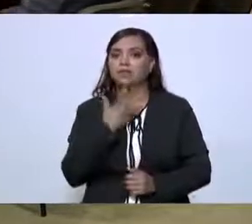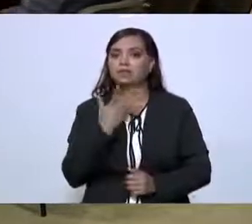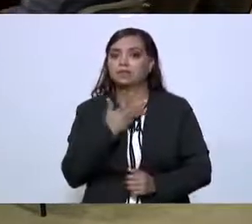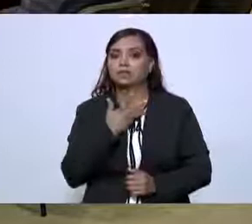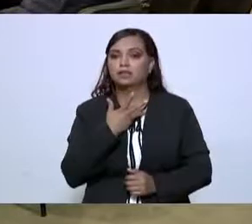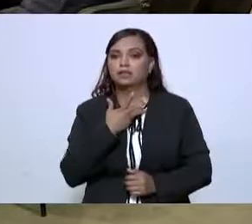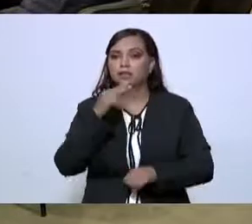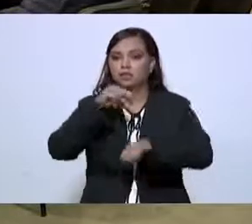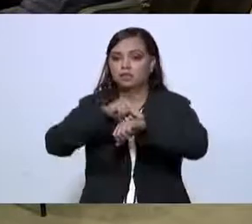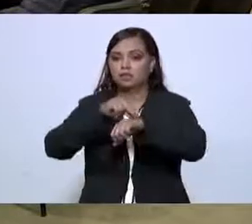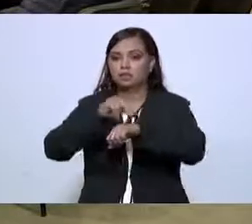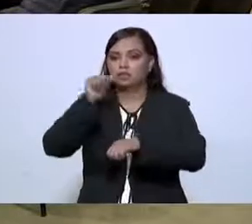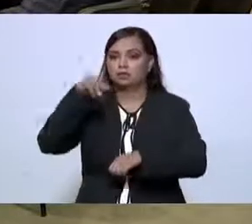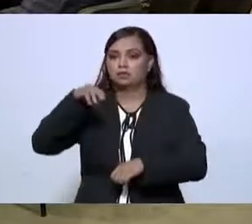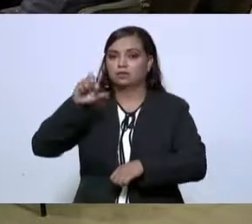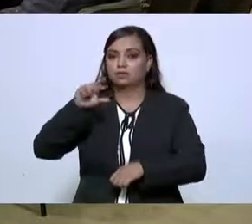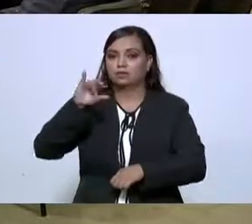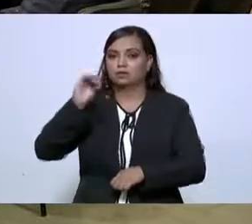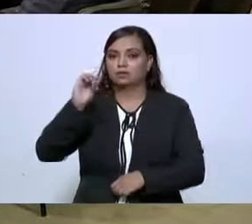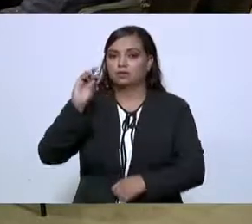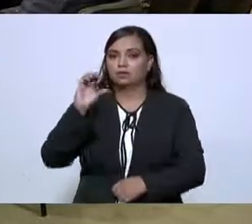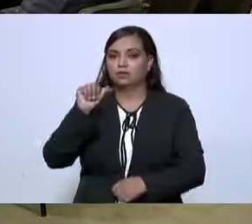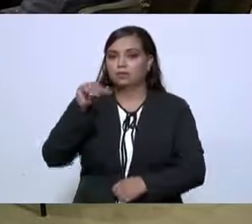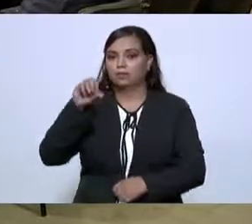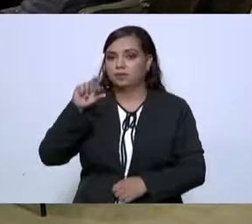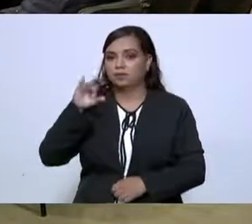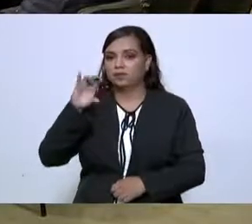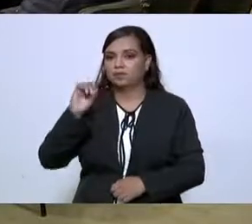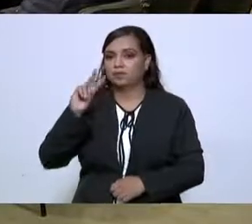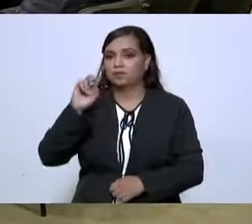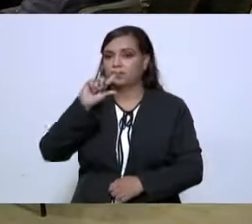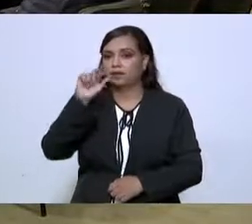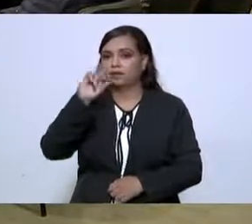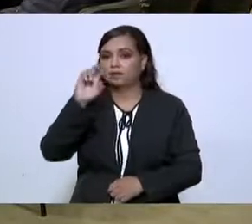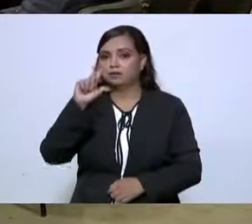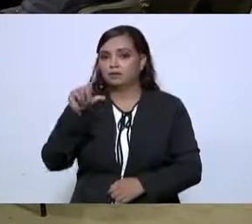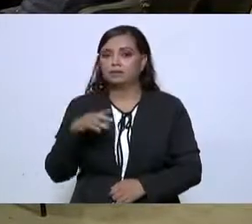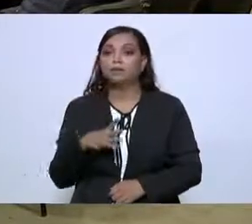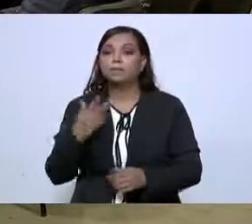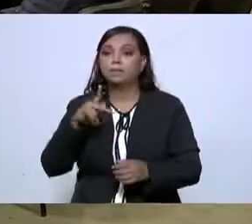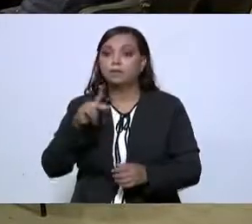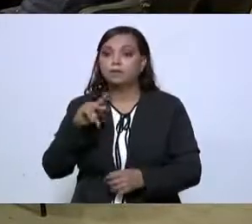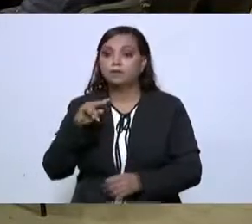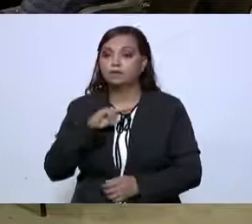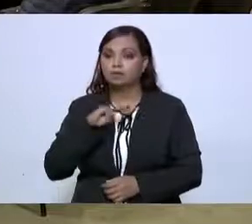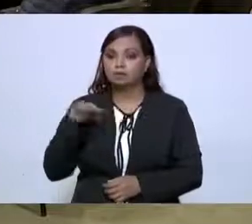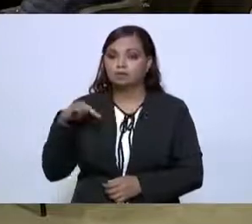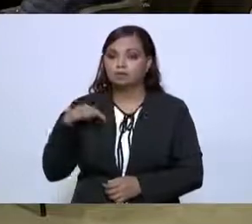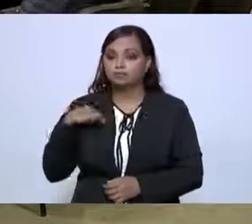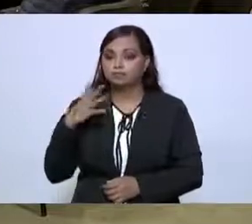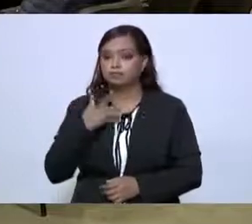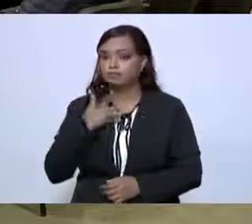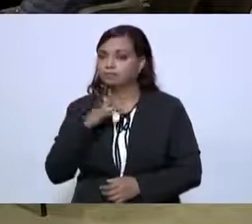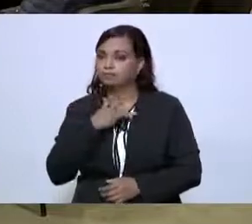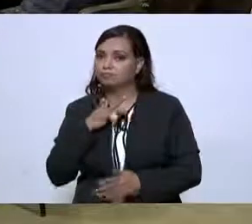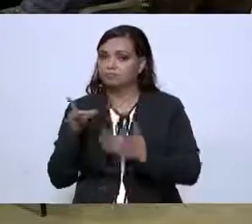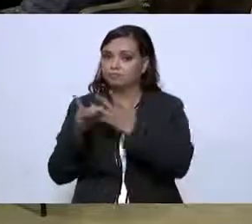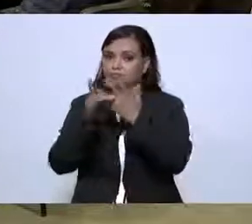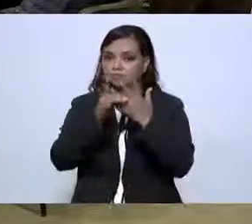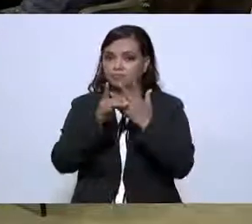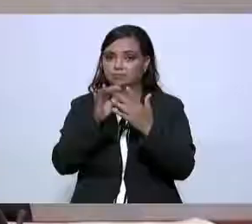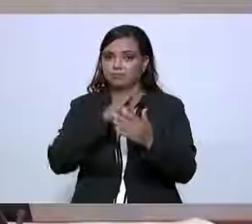el doctor Américo Villarreal. Nosotros nos comprometemos